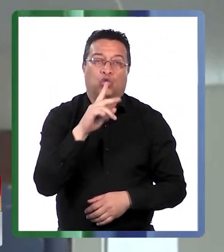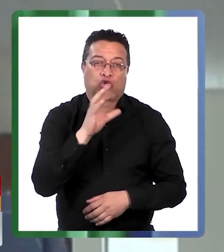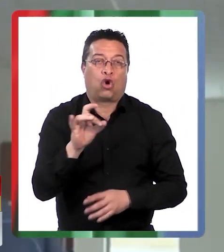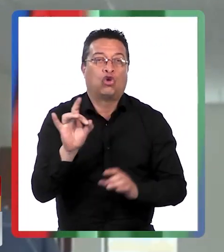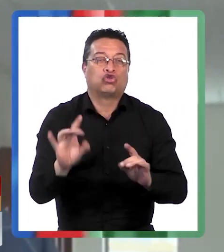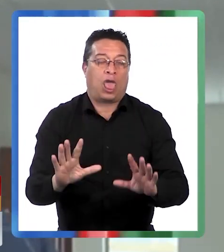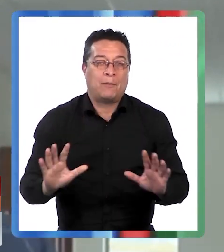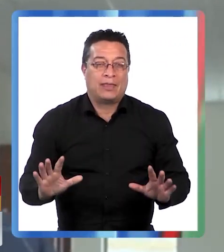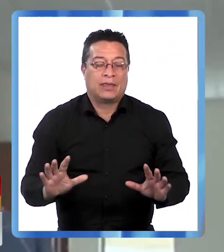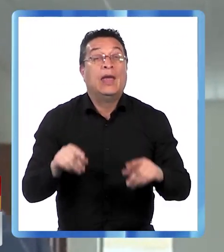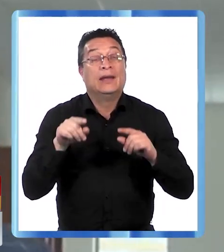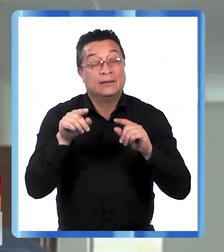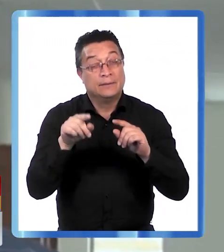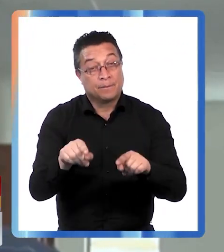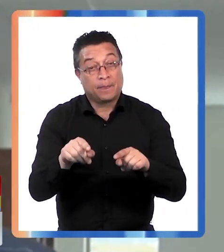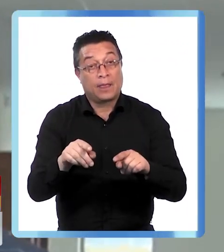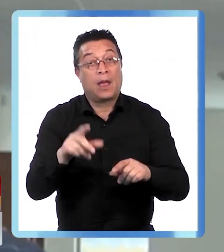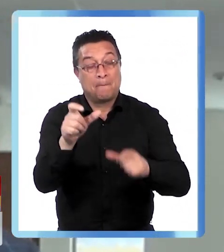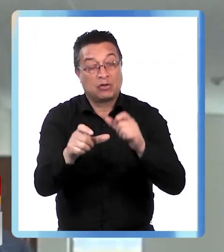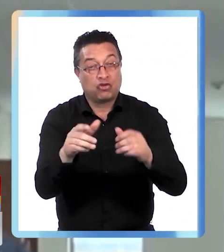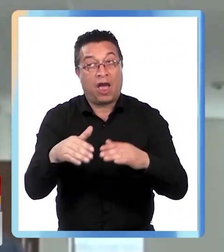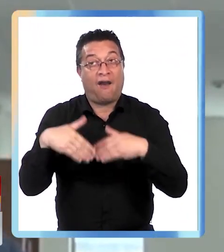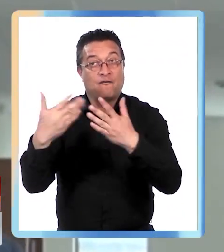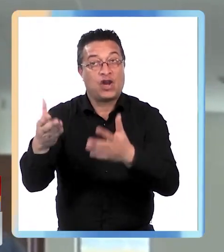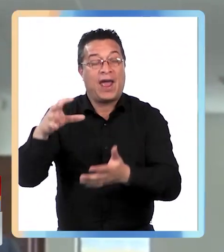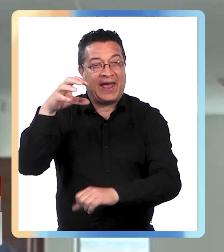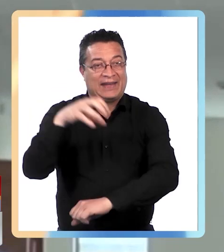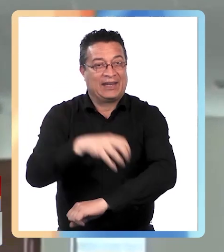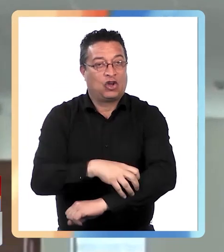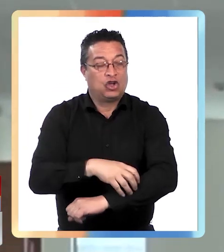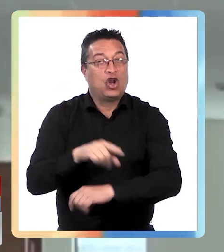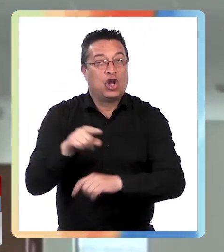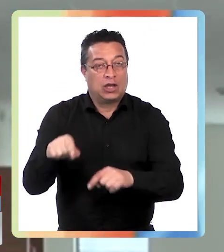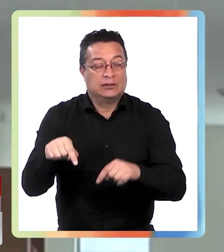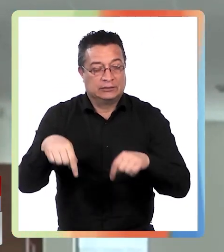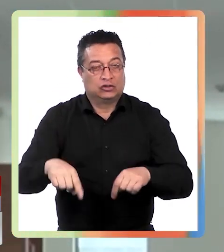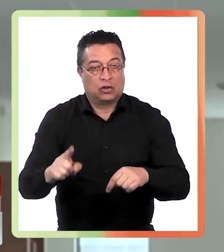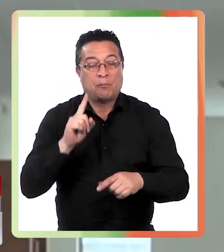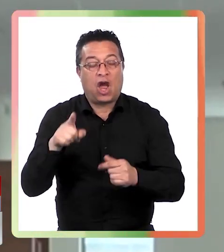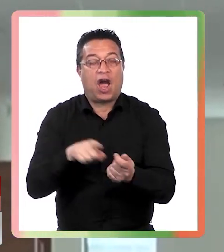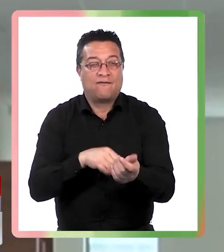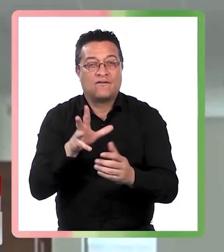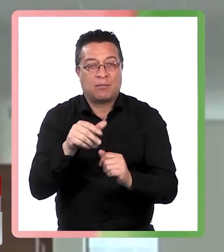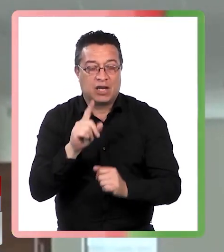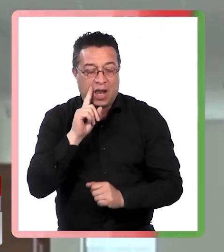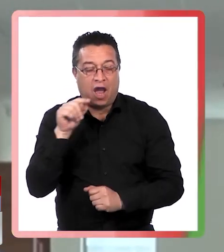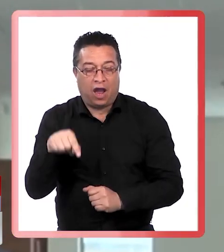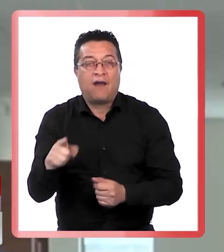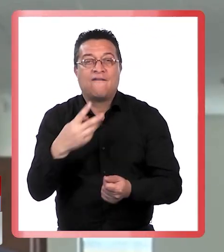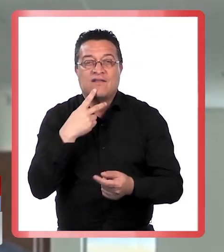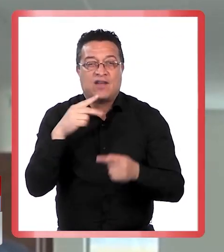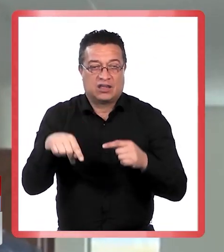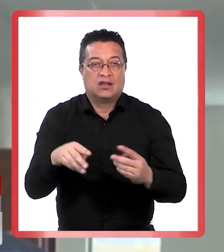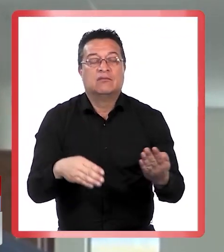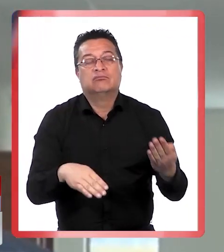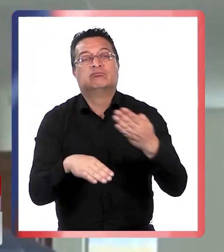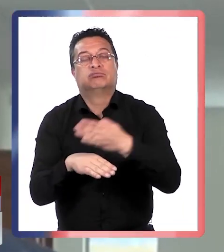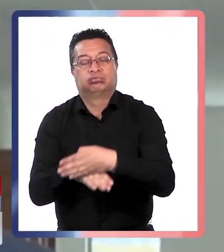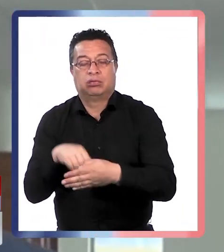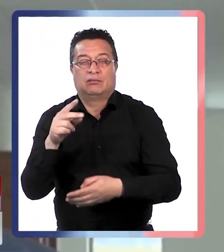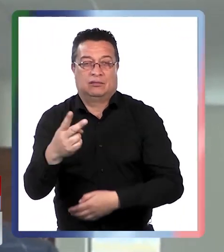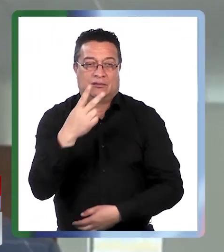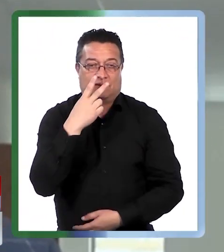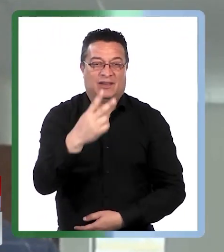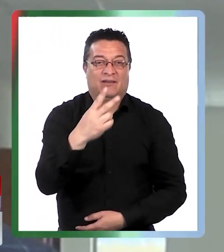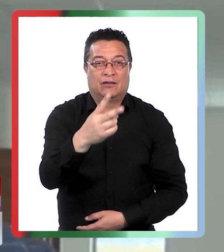hurto se trata de personas que efectivamente son de fuera de la región pero que tienen acá un pariente y personas que viven acá y por eso